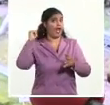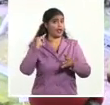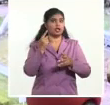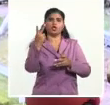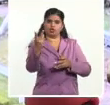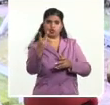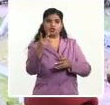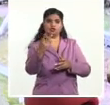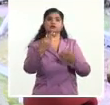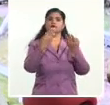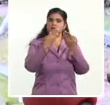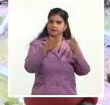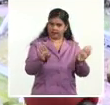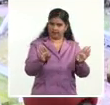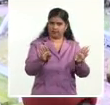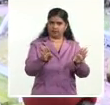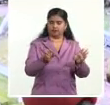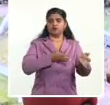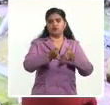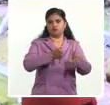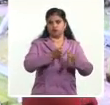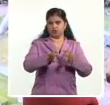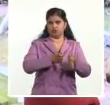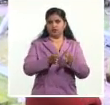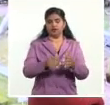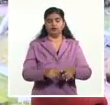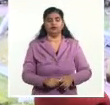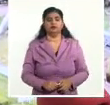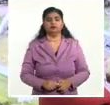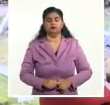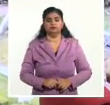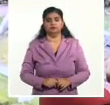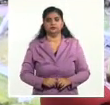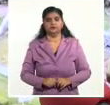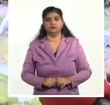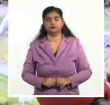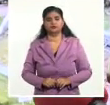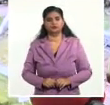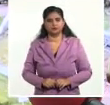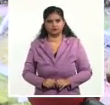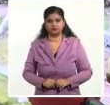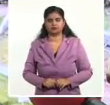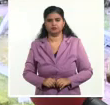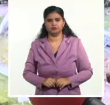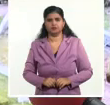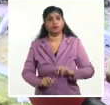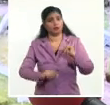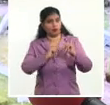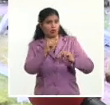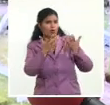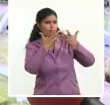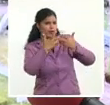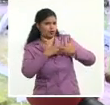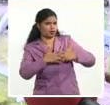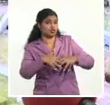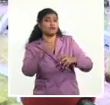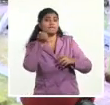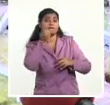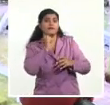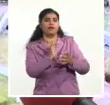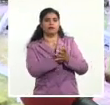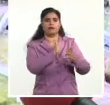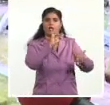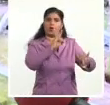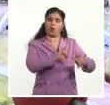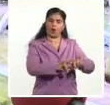al sistema, incorporando por supuesto un nivel de carga al sistema. Todavía se están ajustando para incrementar valores de carga, pero ya están